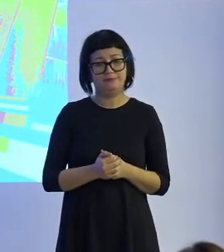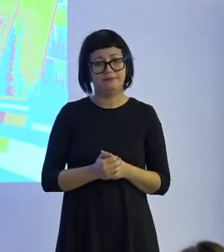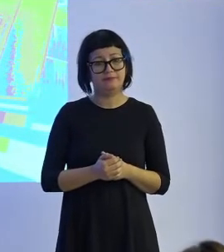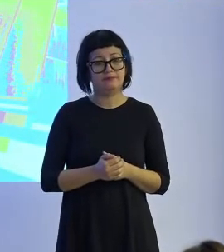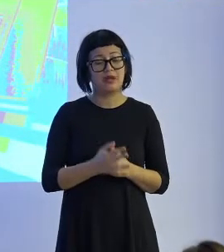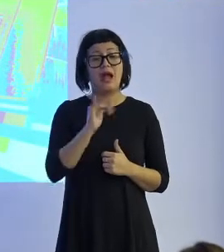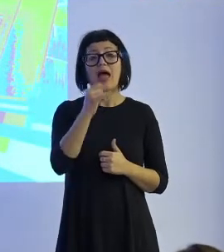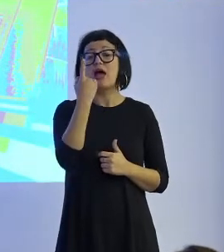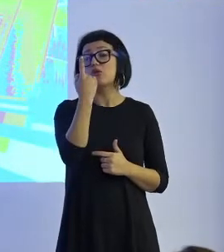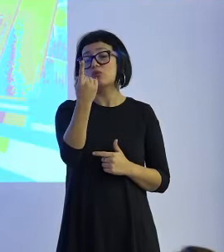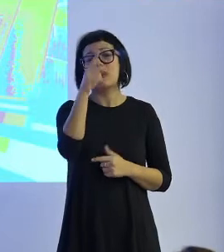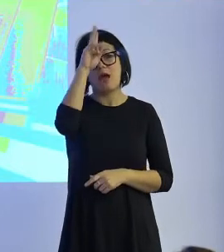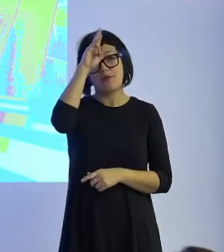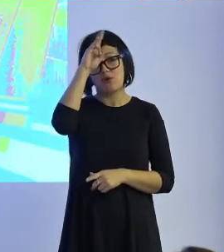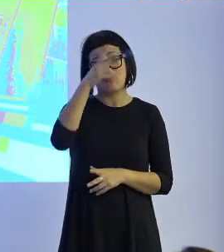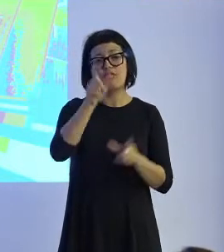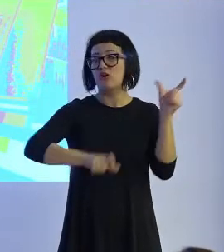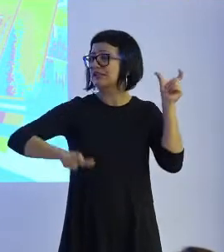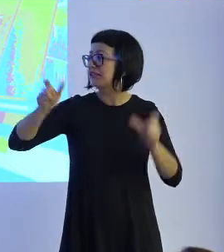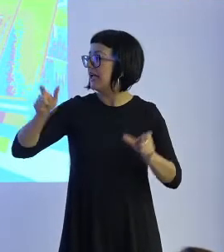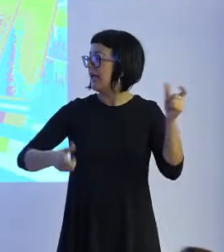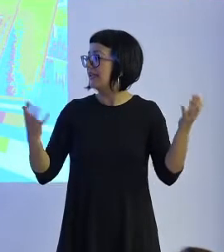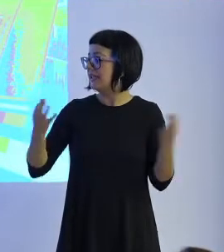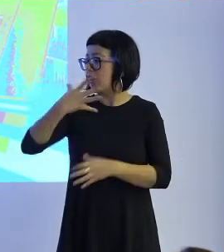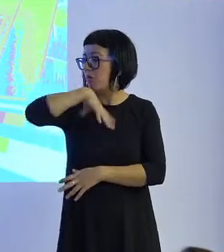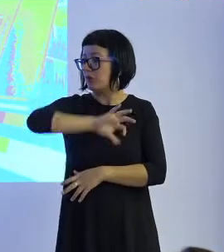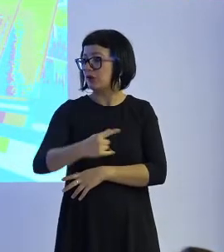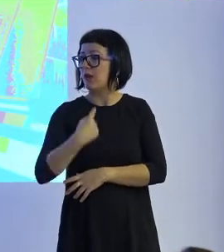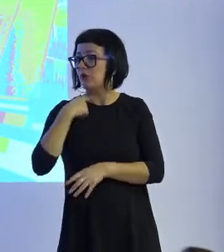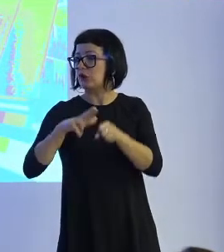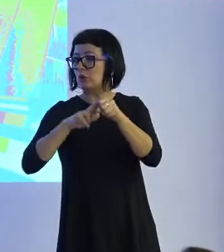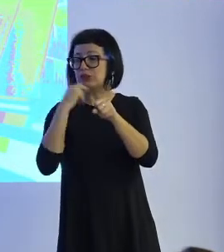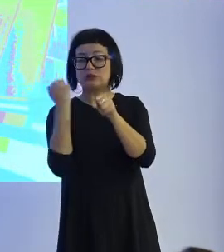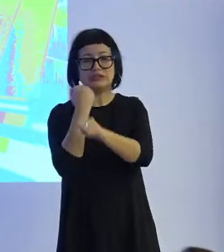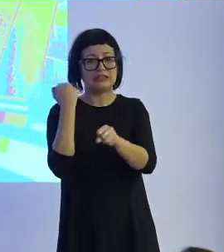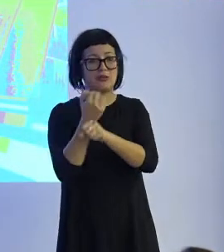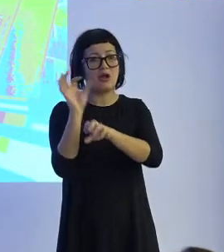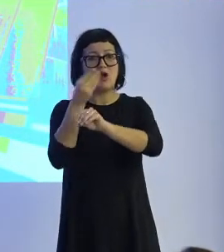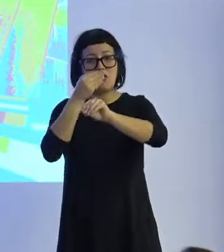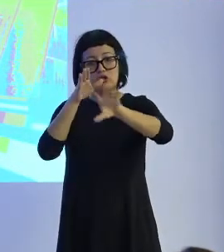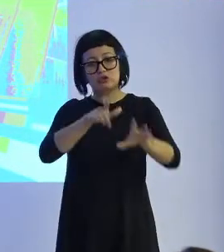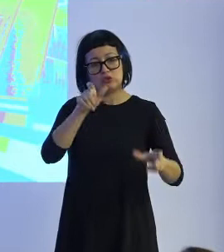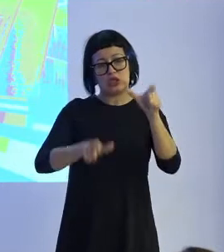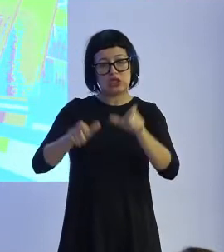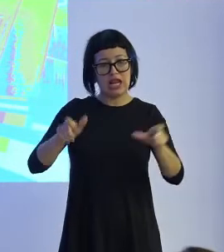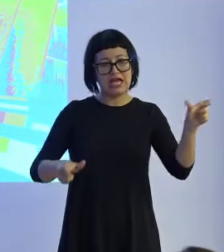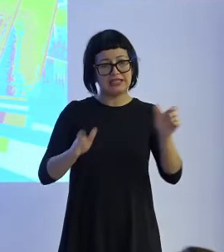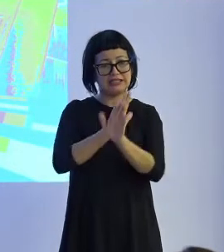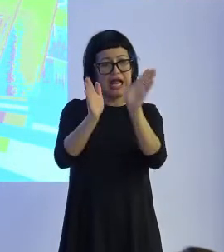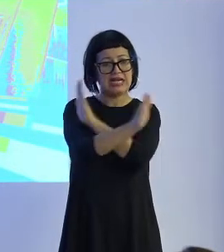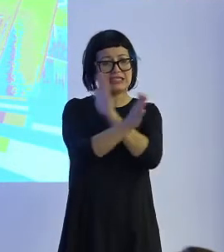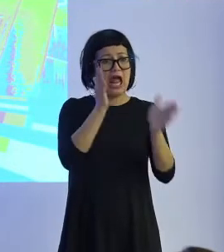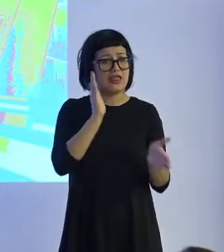Una de las primeras preocupaciones de la gente es la posible pérdida de puestos de trabajo por sustitución de las personas por robots.